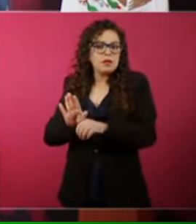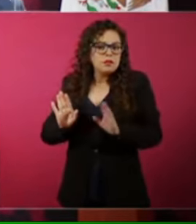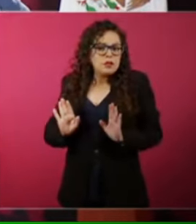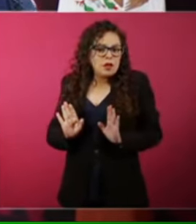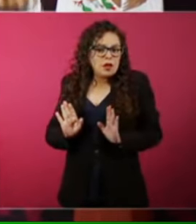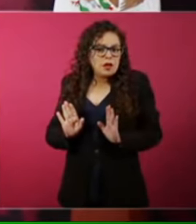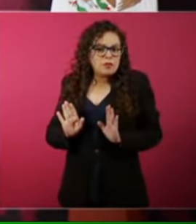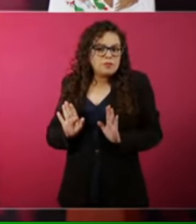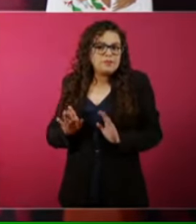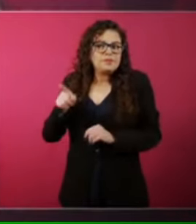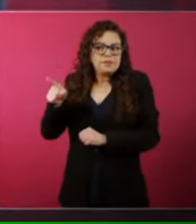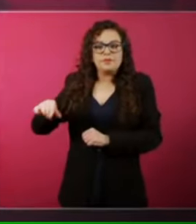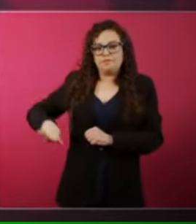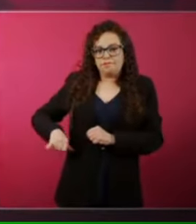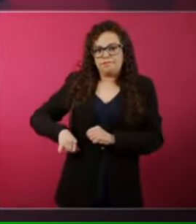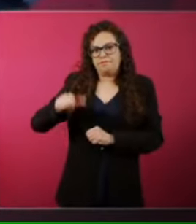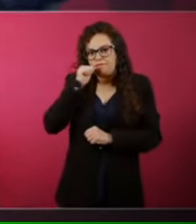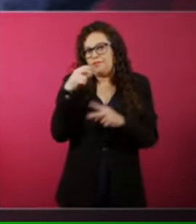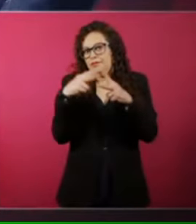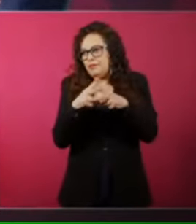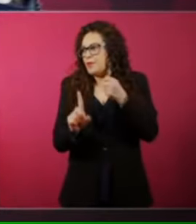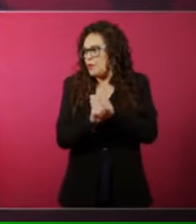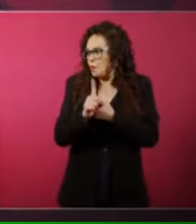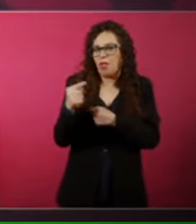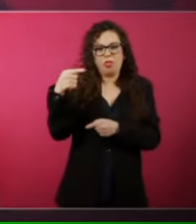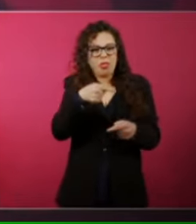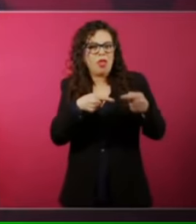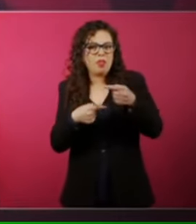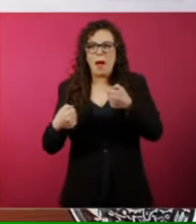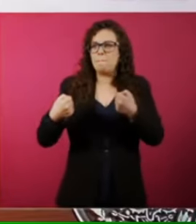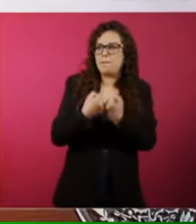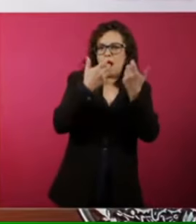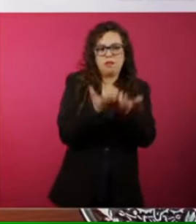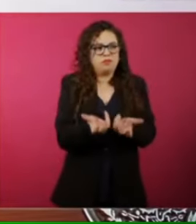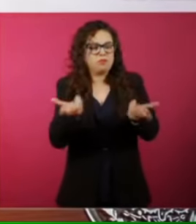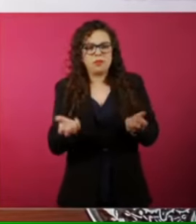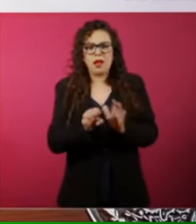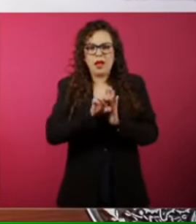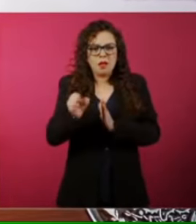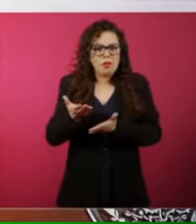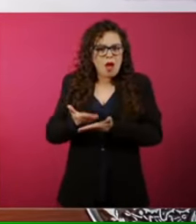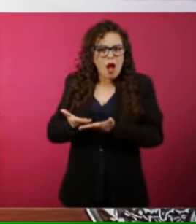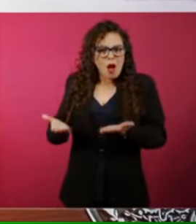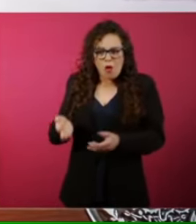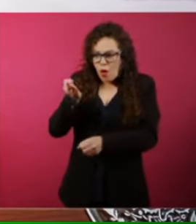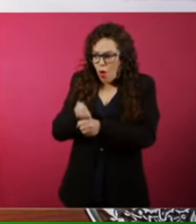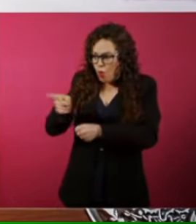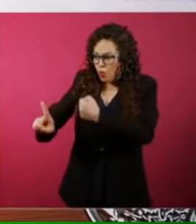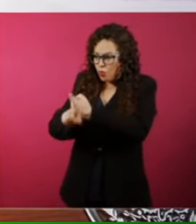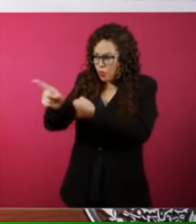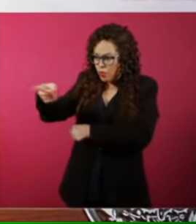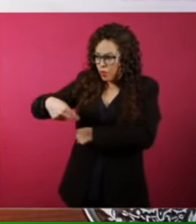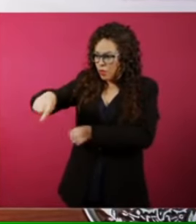este divisiones pues todo esto que está pasando en los partidos del bloque conservador